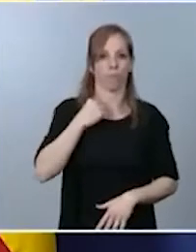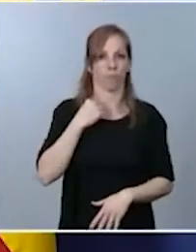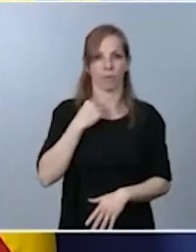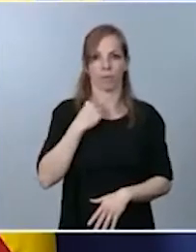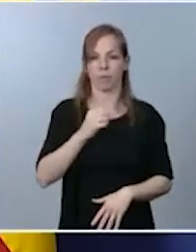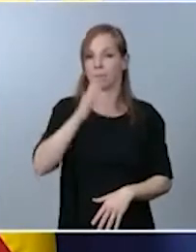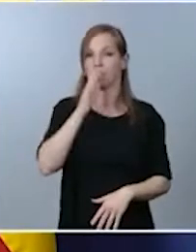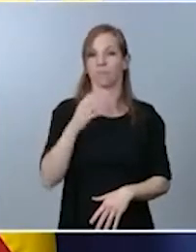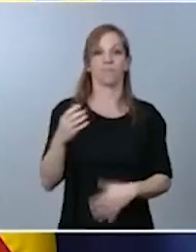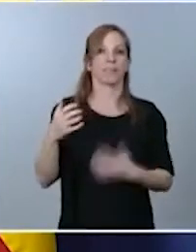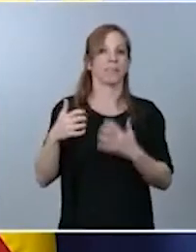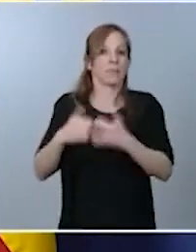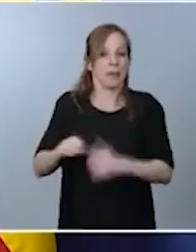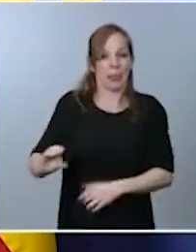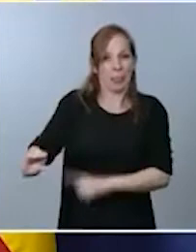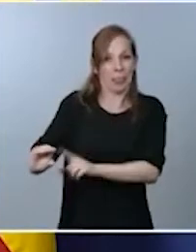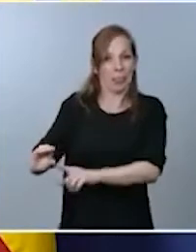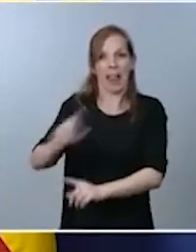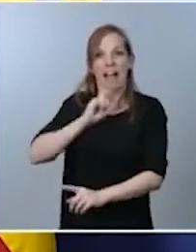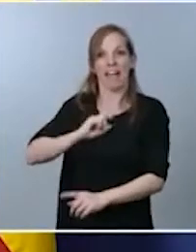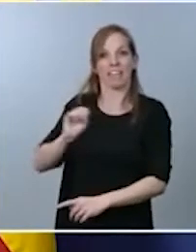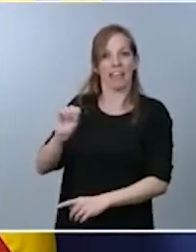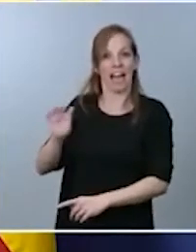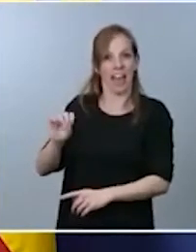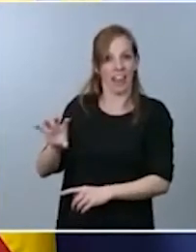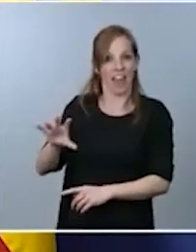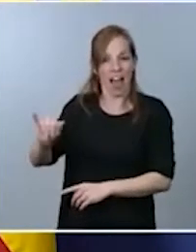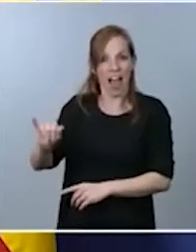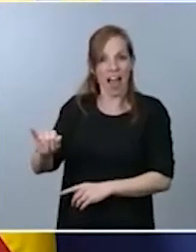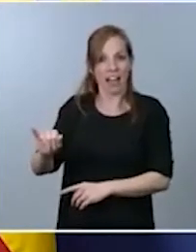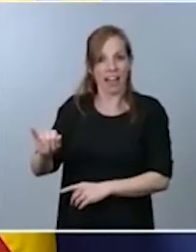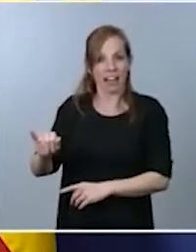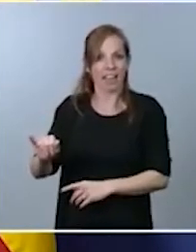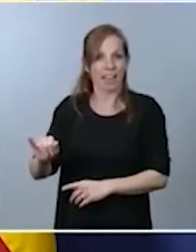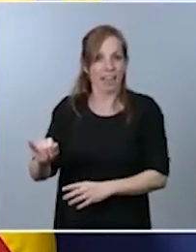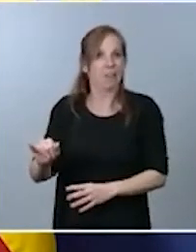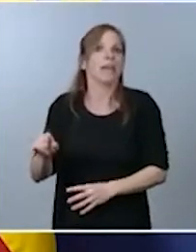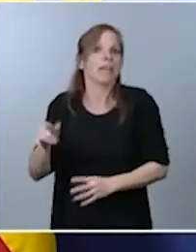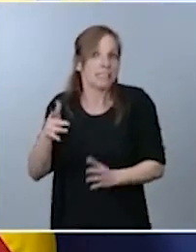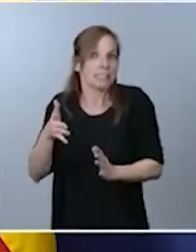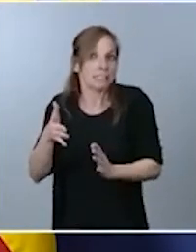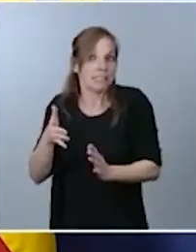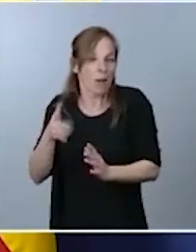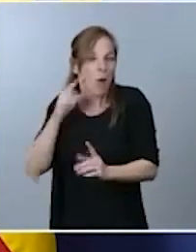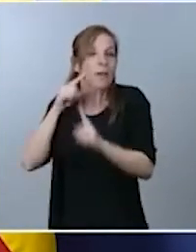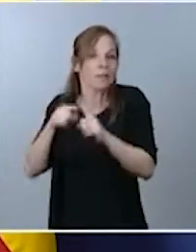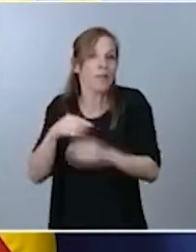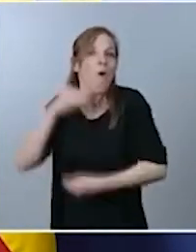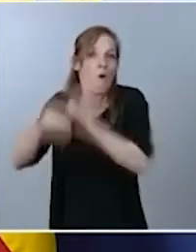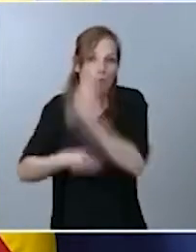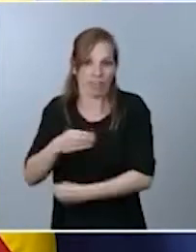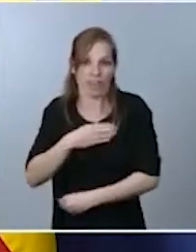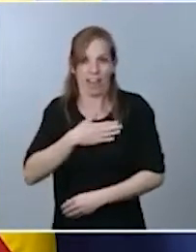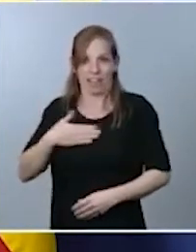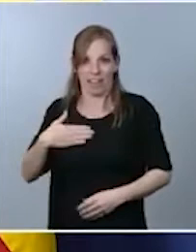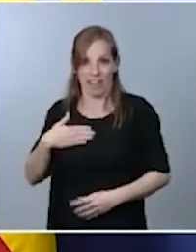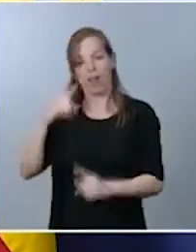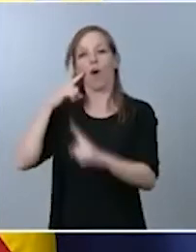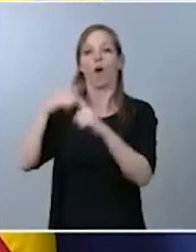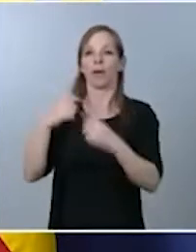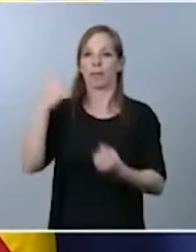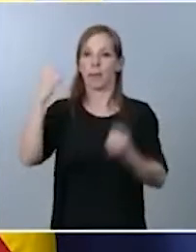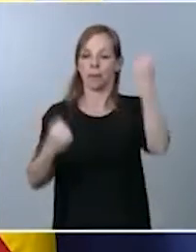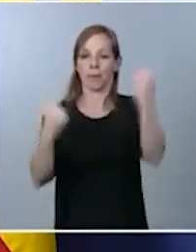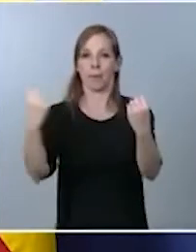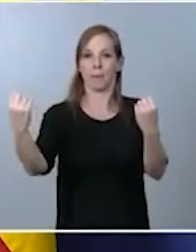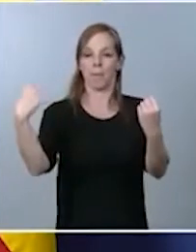mecanismo de estas circunstancias y características, sino es para utilizarlo y para evitar el control de los radares